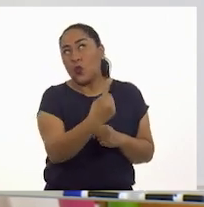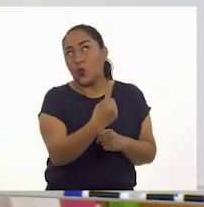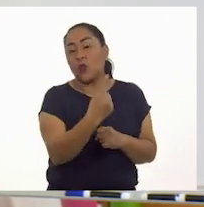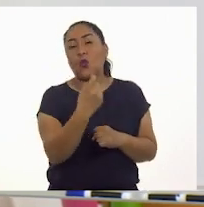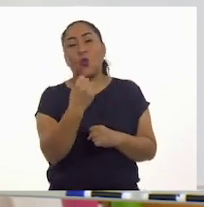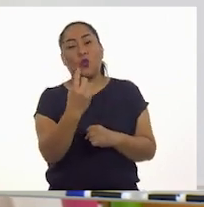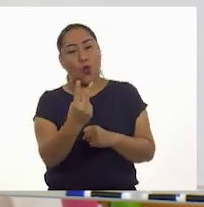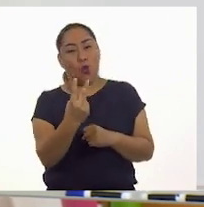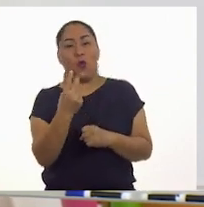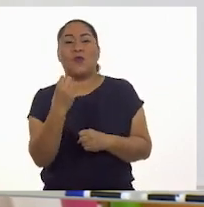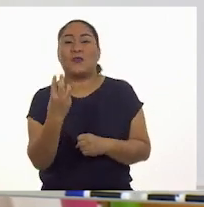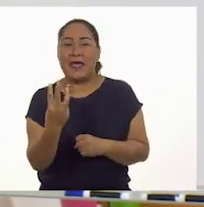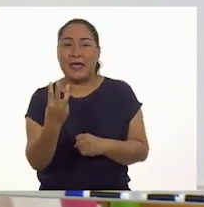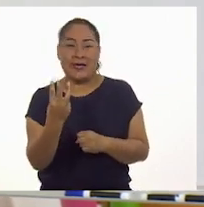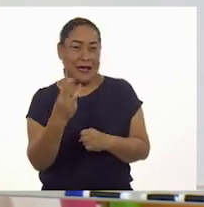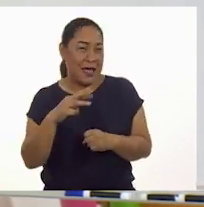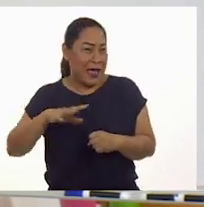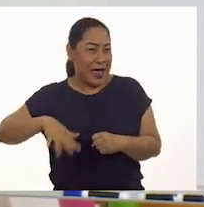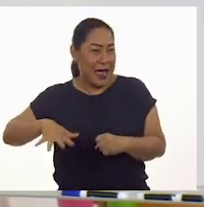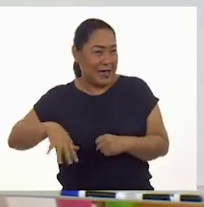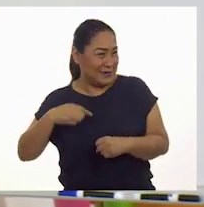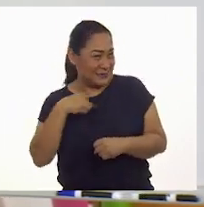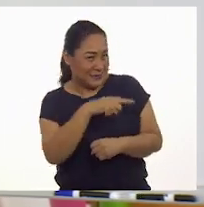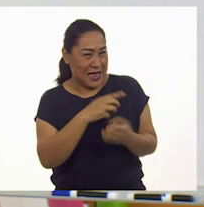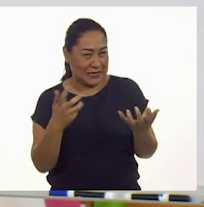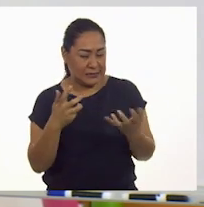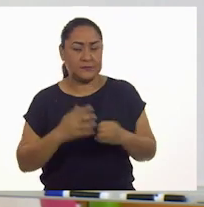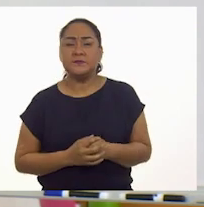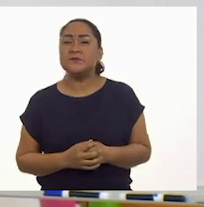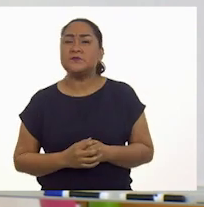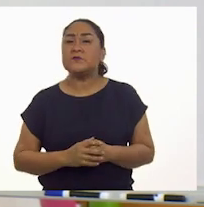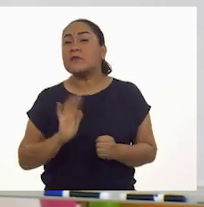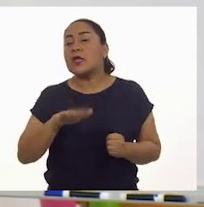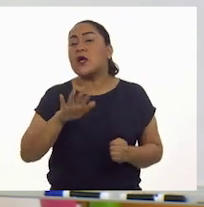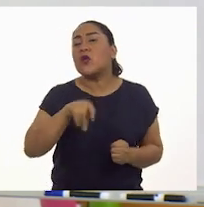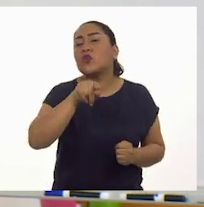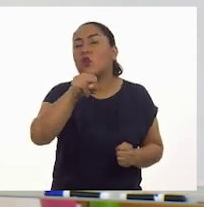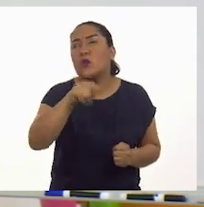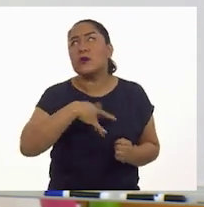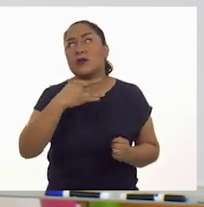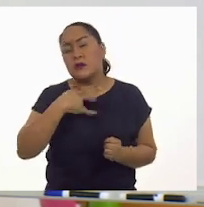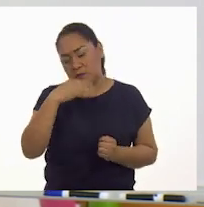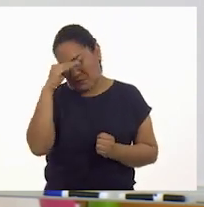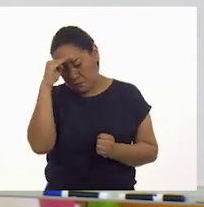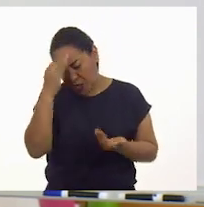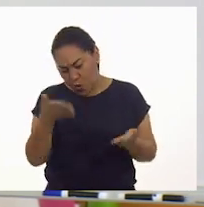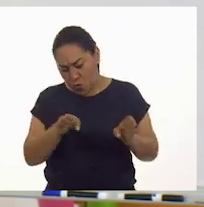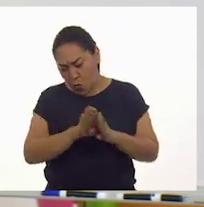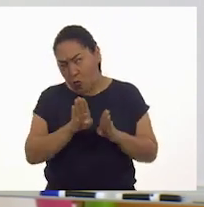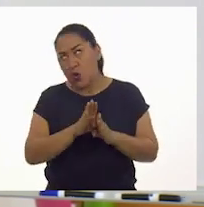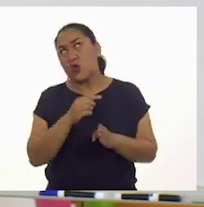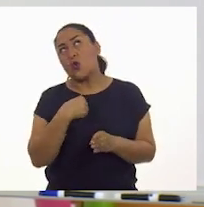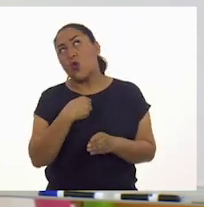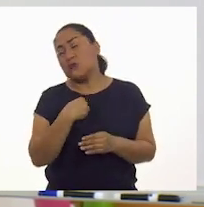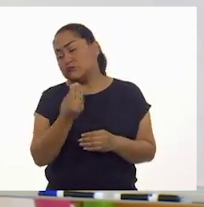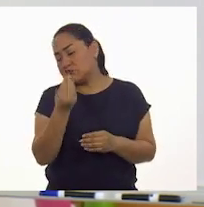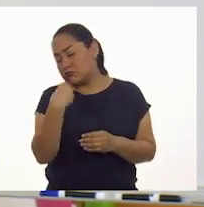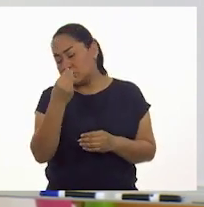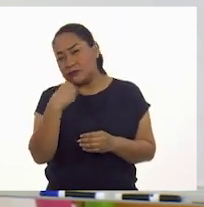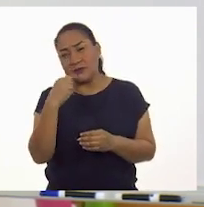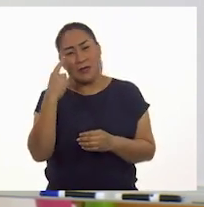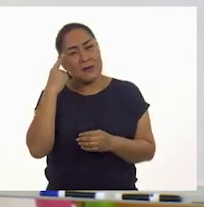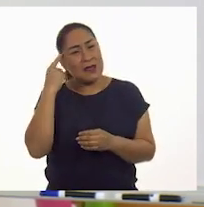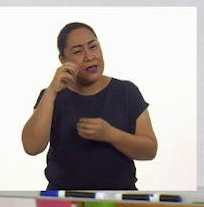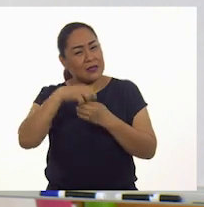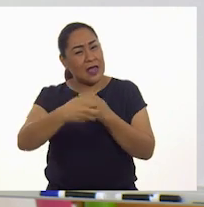así como hicimos nosotros con la fruta. Ustedes en casa, piensen de qué manera también pueden disfrutar una mandarina. ¿Cuáles son esos